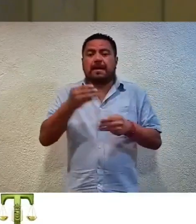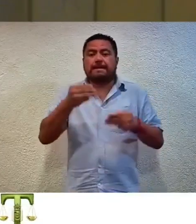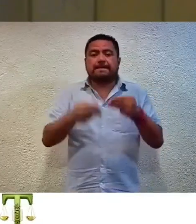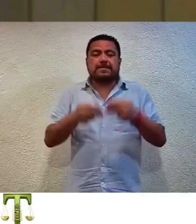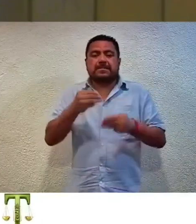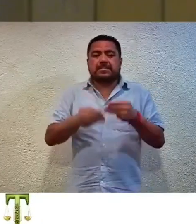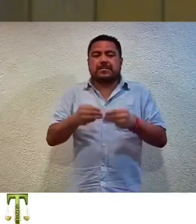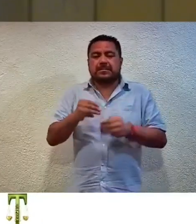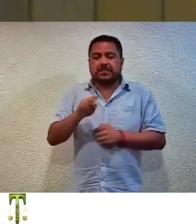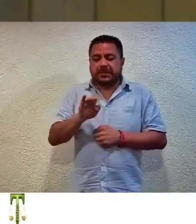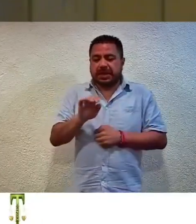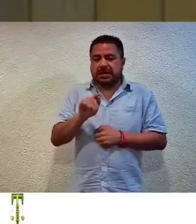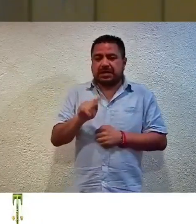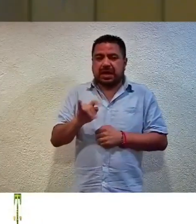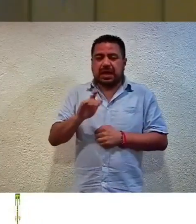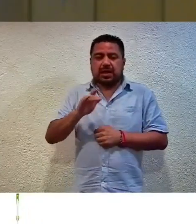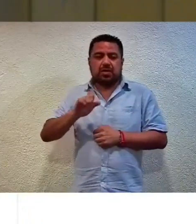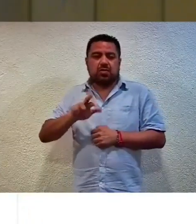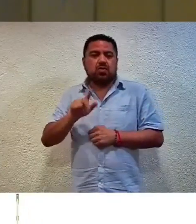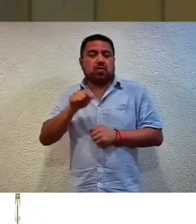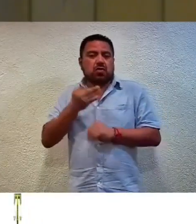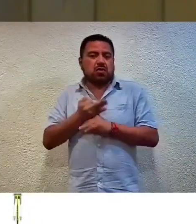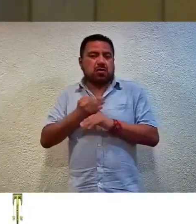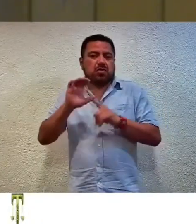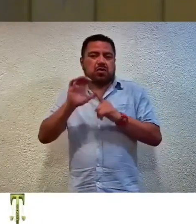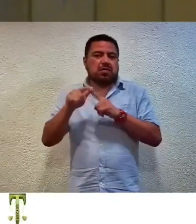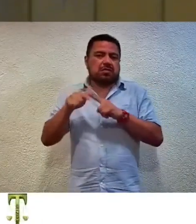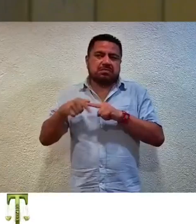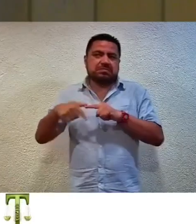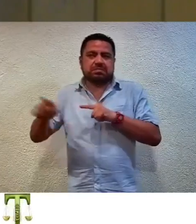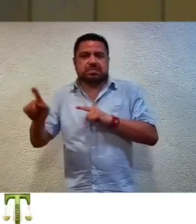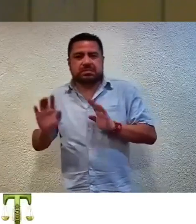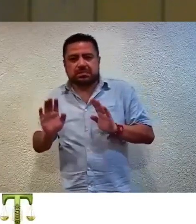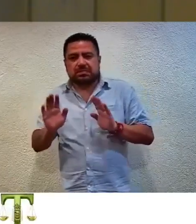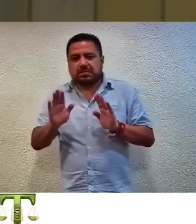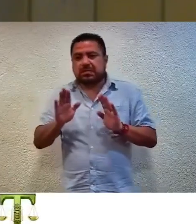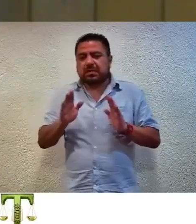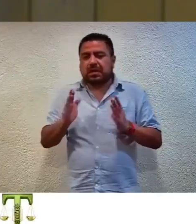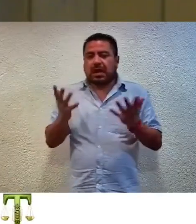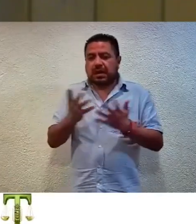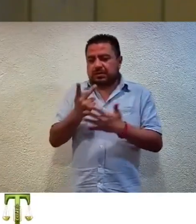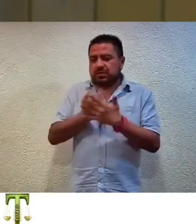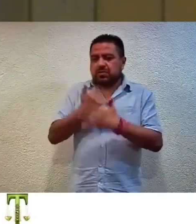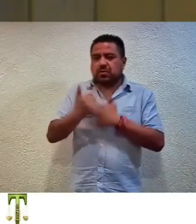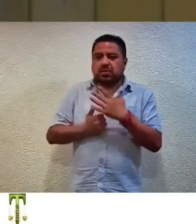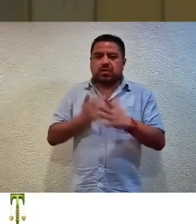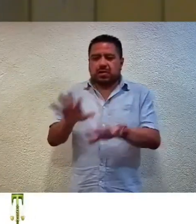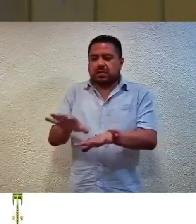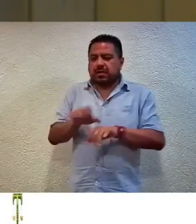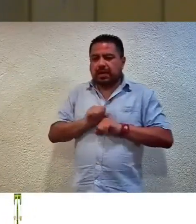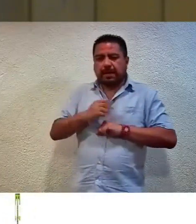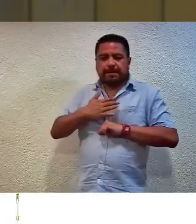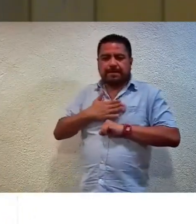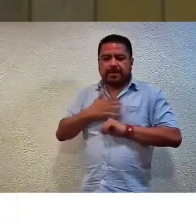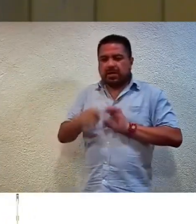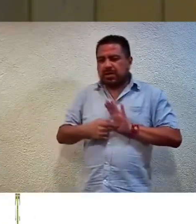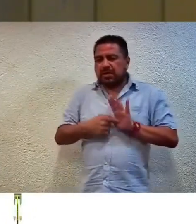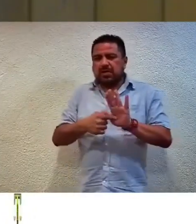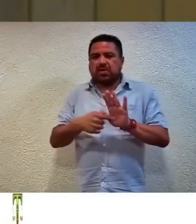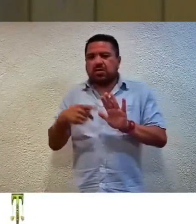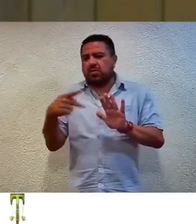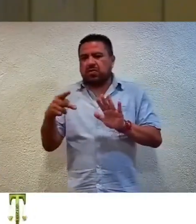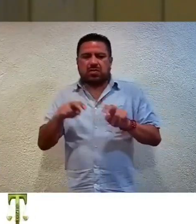Betancur se encuentra en una comisión, haré míos los proyectos de resolución que presenta a este